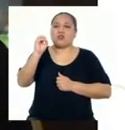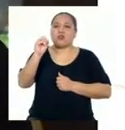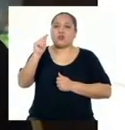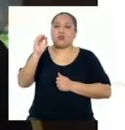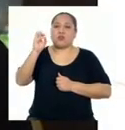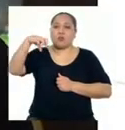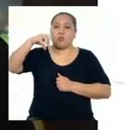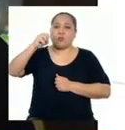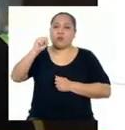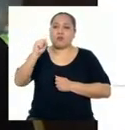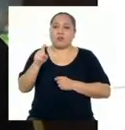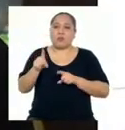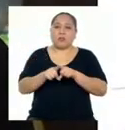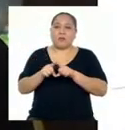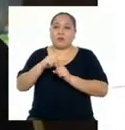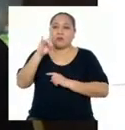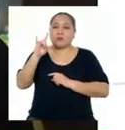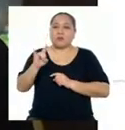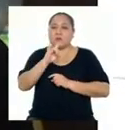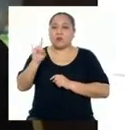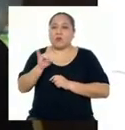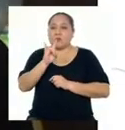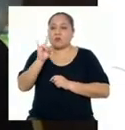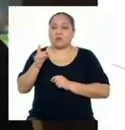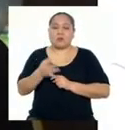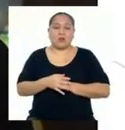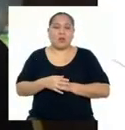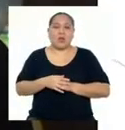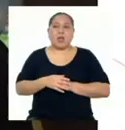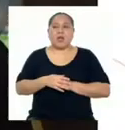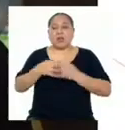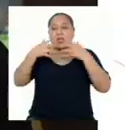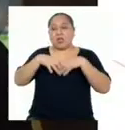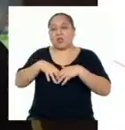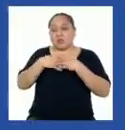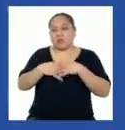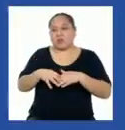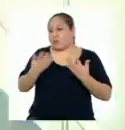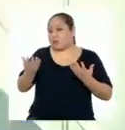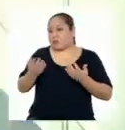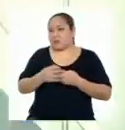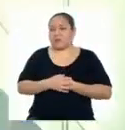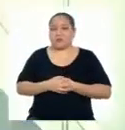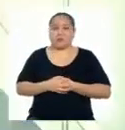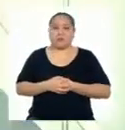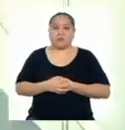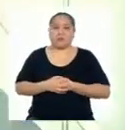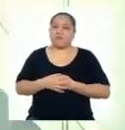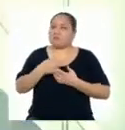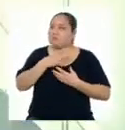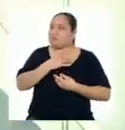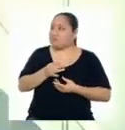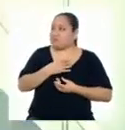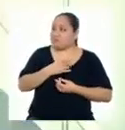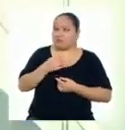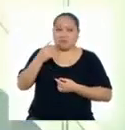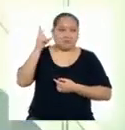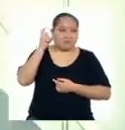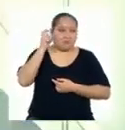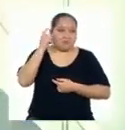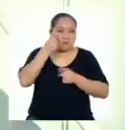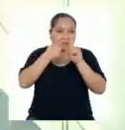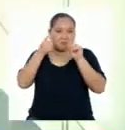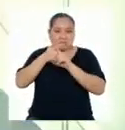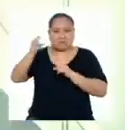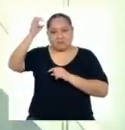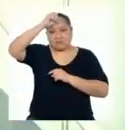la industria como preservantes nucleares También los radisótopos Qué interesante es escuchar diferentes